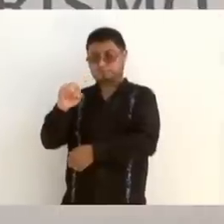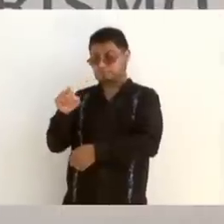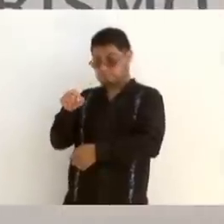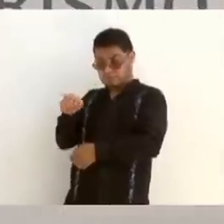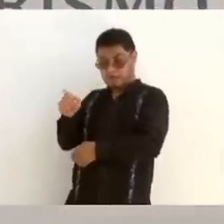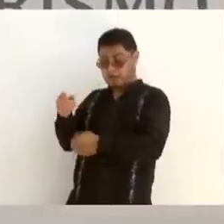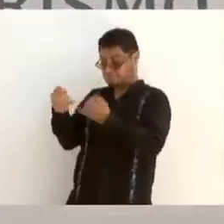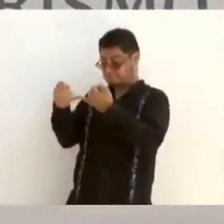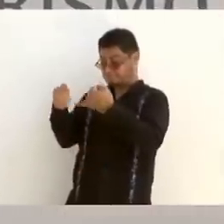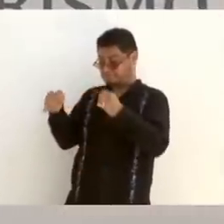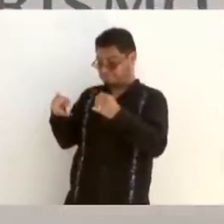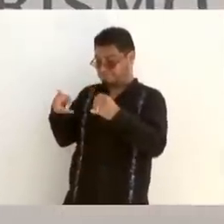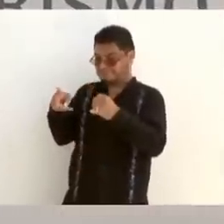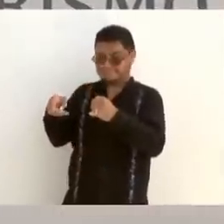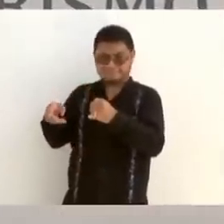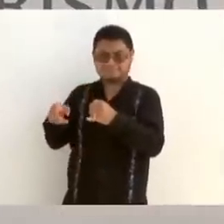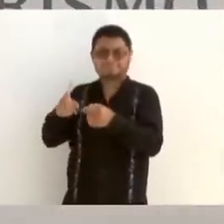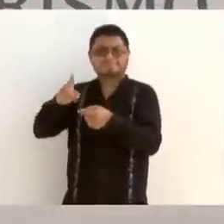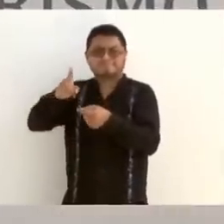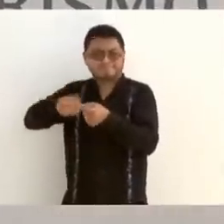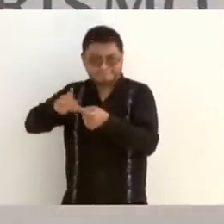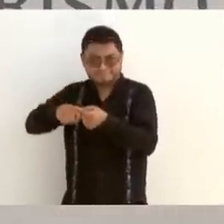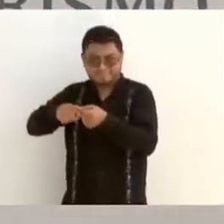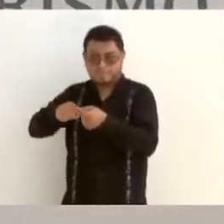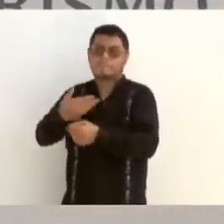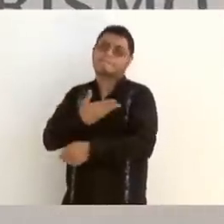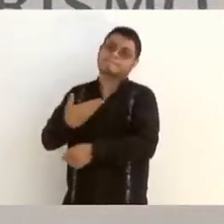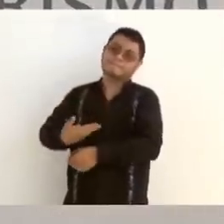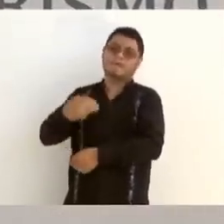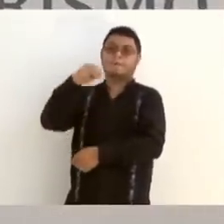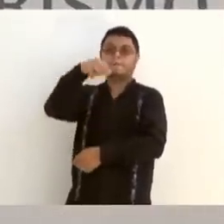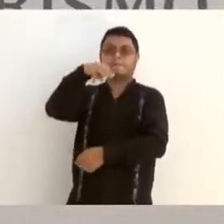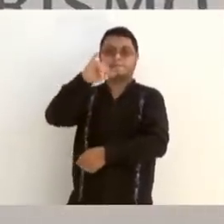el presidente Miguel Alemán.